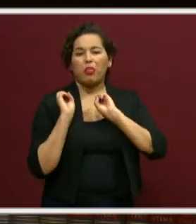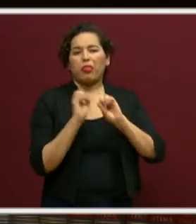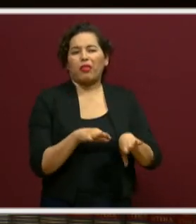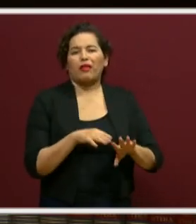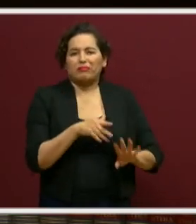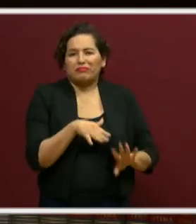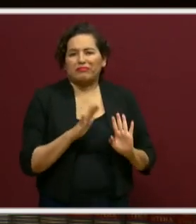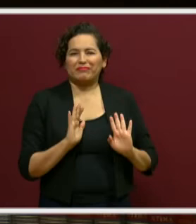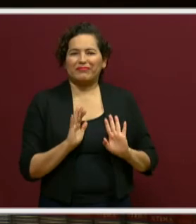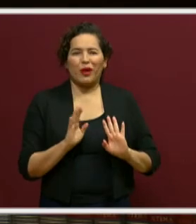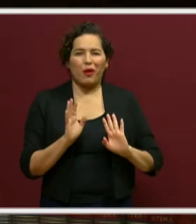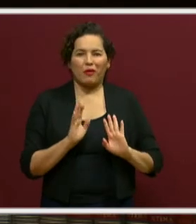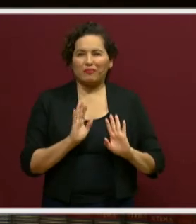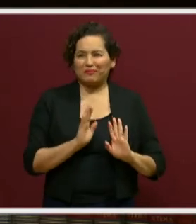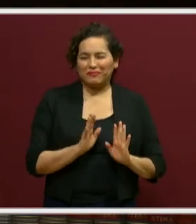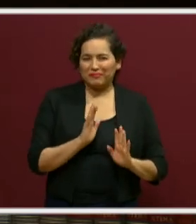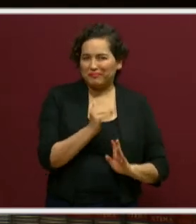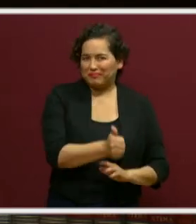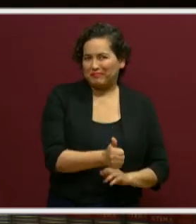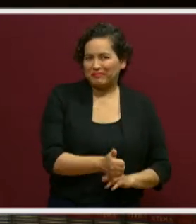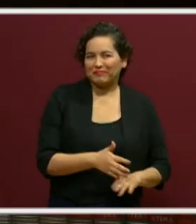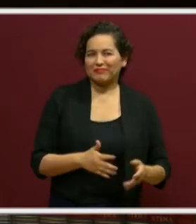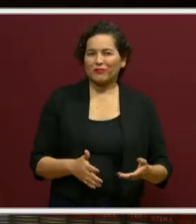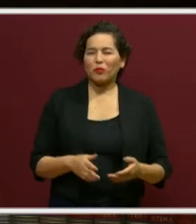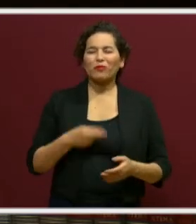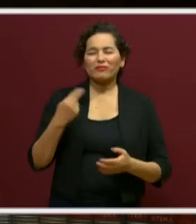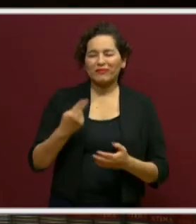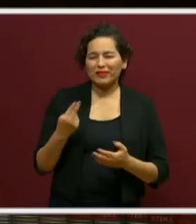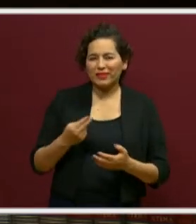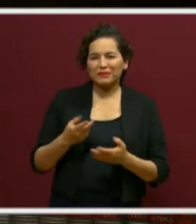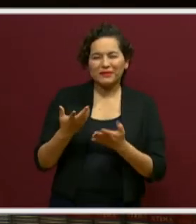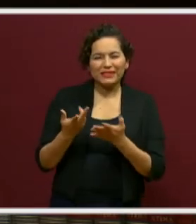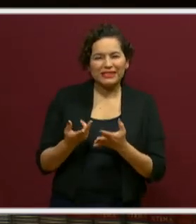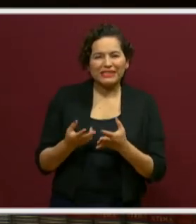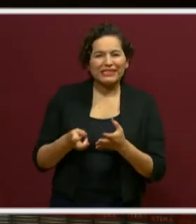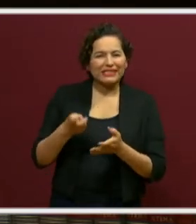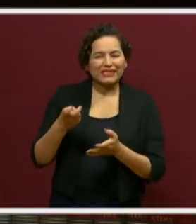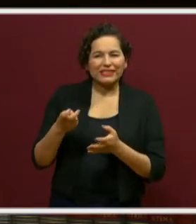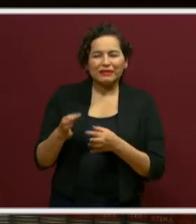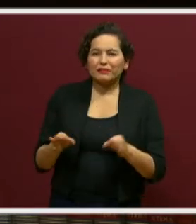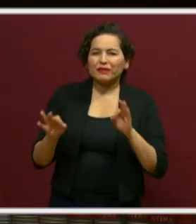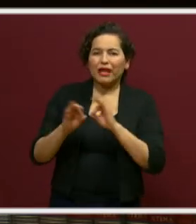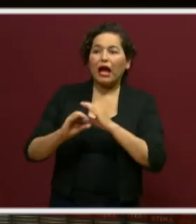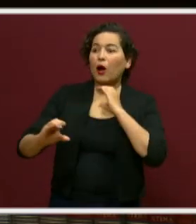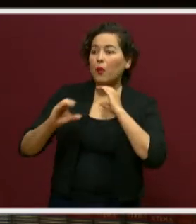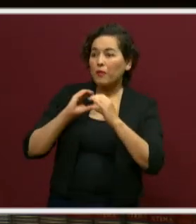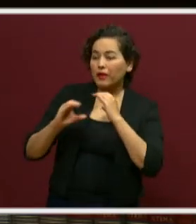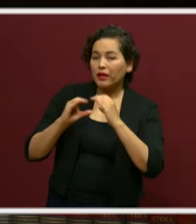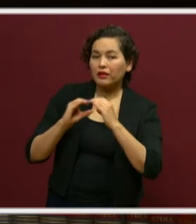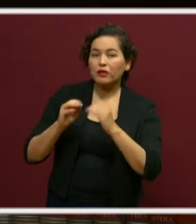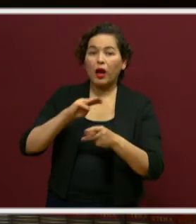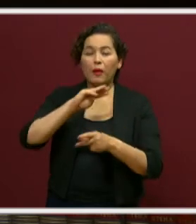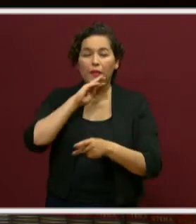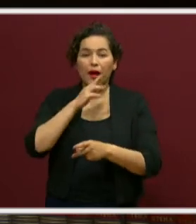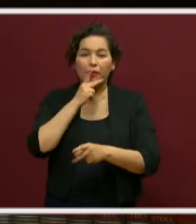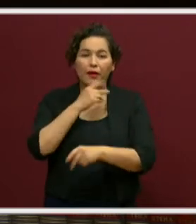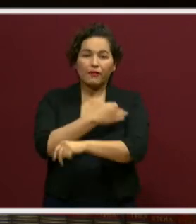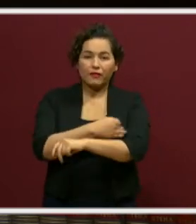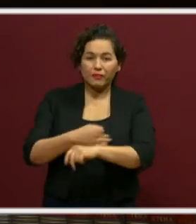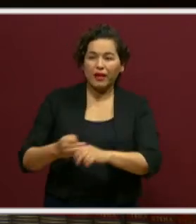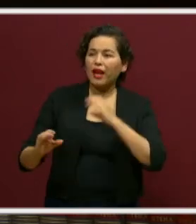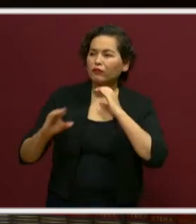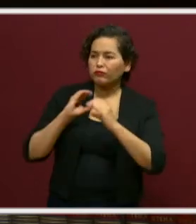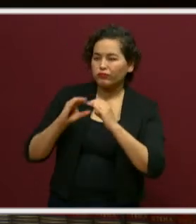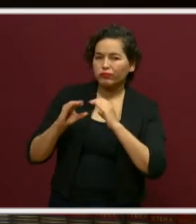Que recuperemos esto tan valioso de estar siempre comunicados, haciendo equipo, ayudando a las niñas,